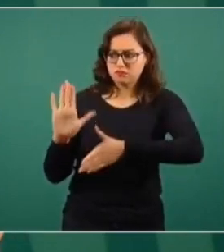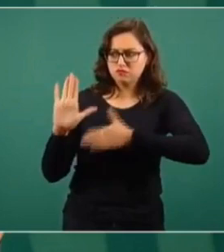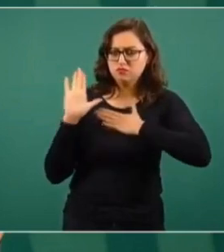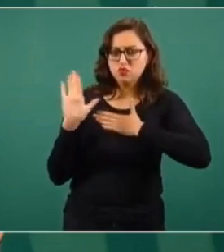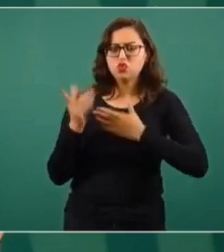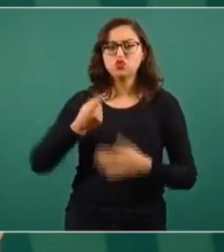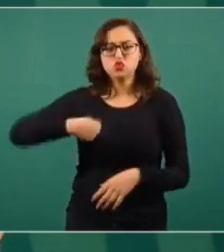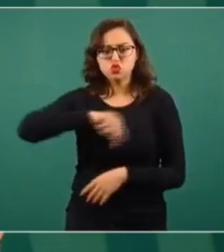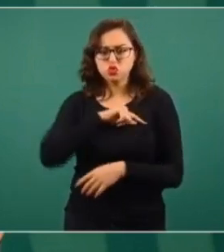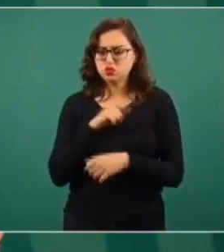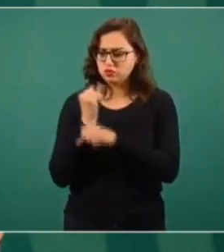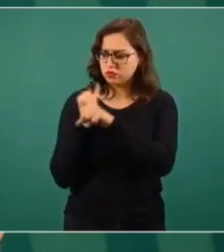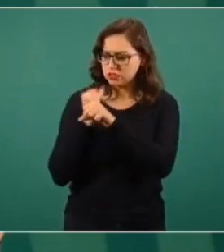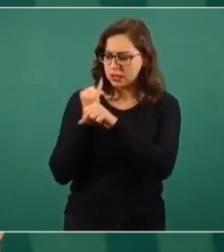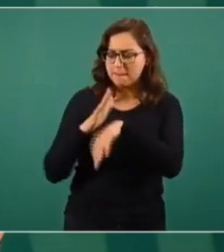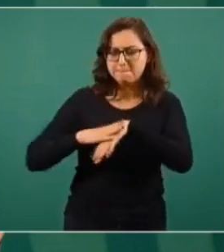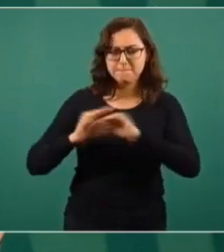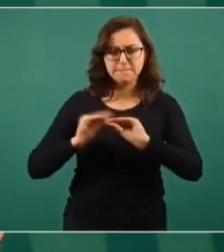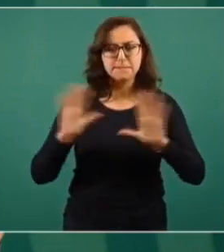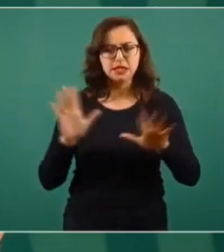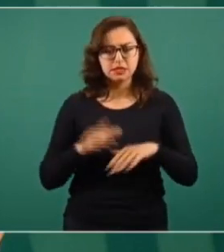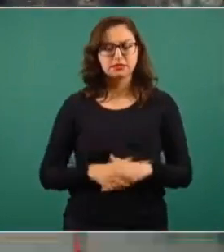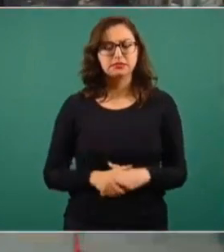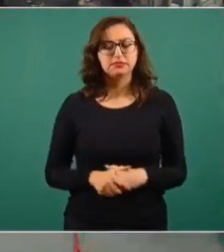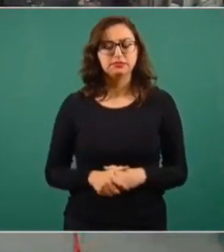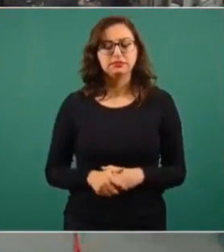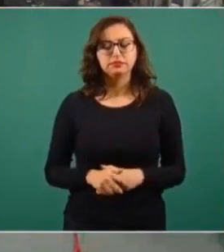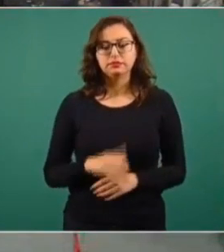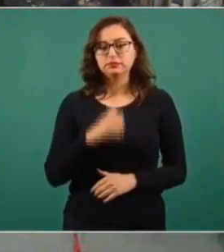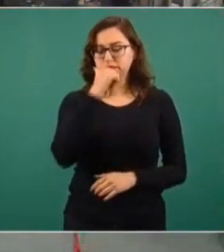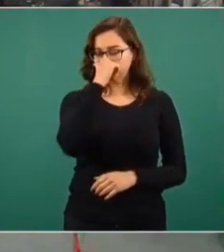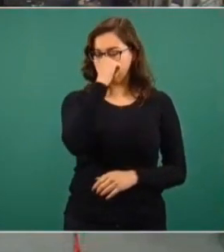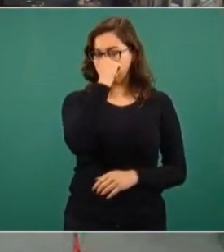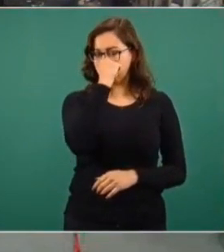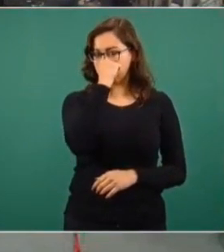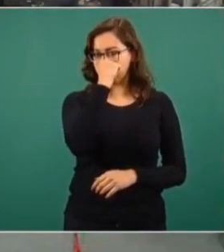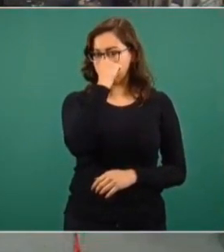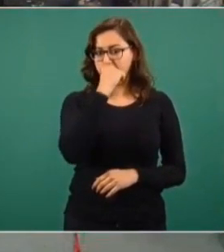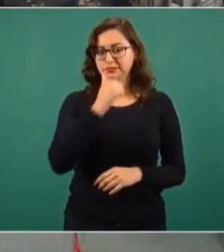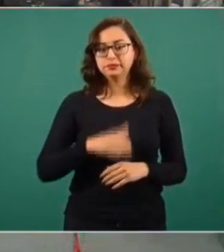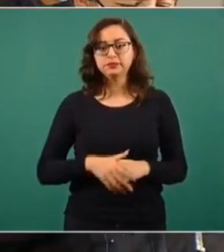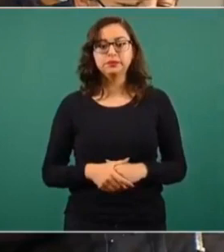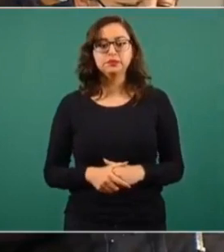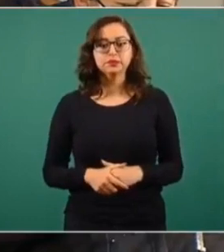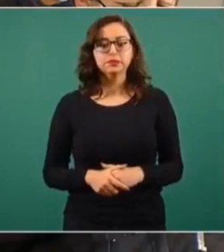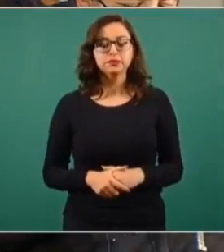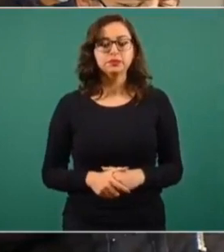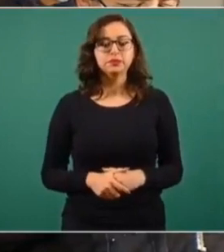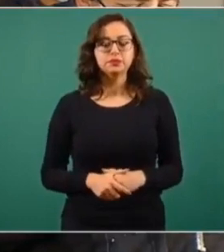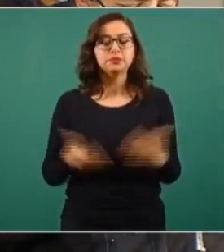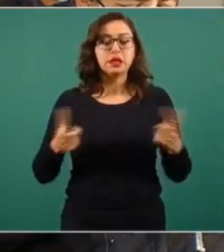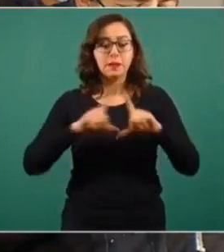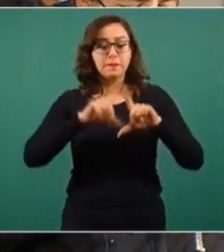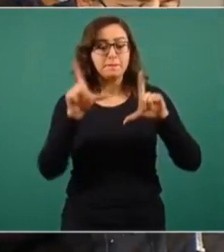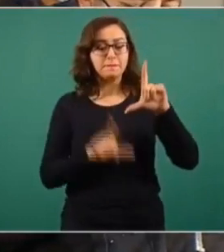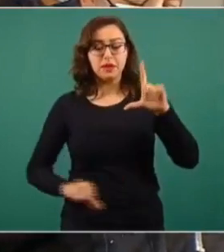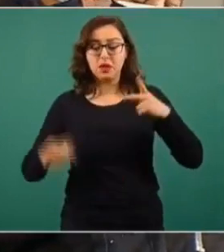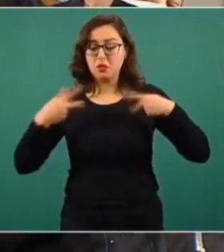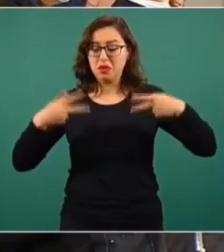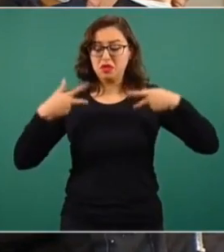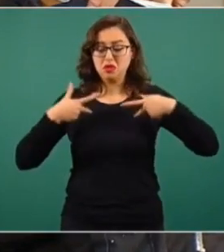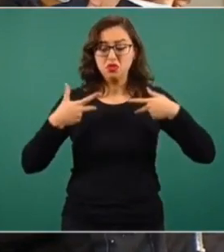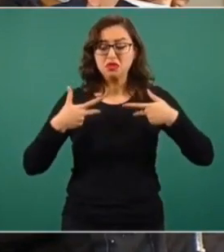de estos casos para su esclarecimiento y castigo. ¿Cuántos más casos de desplazamiento hay en el país, subsecretario? Bueno,